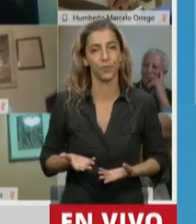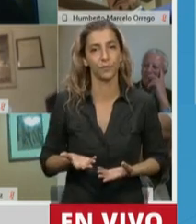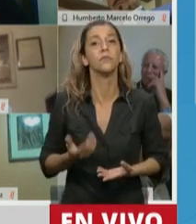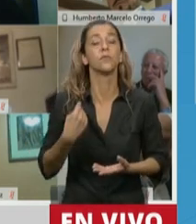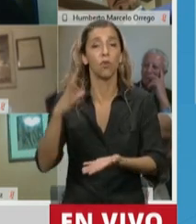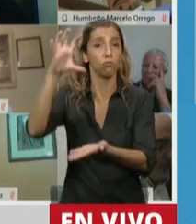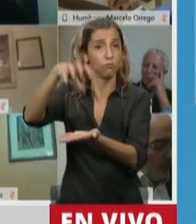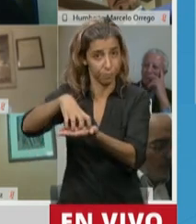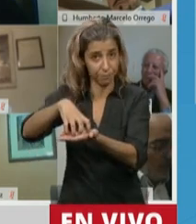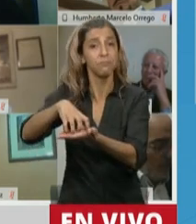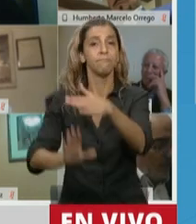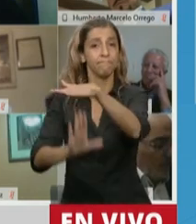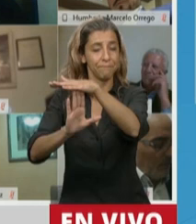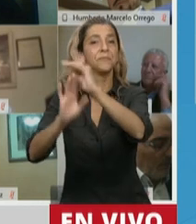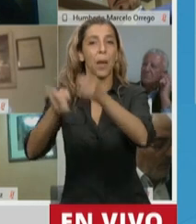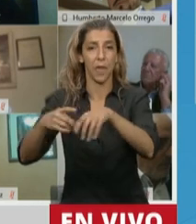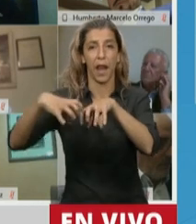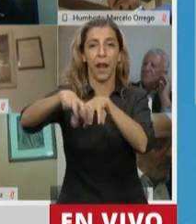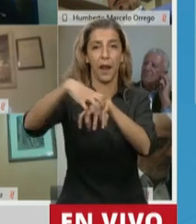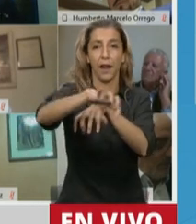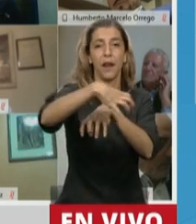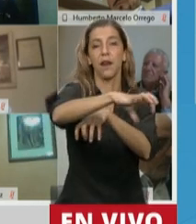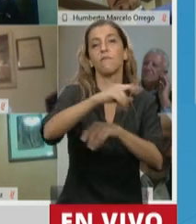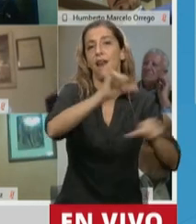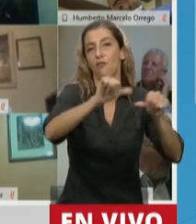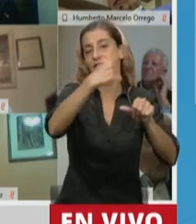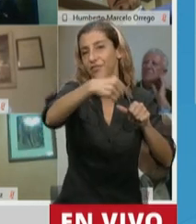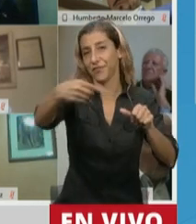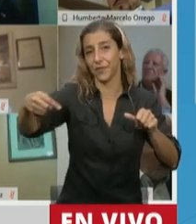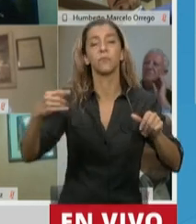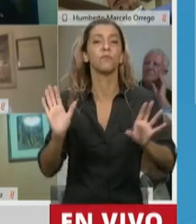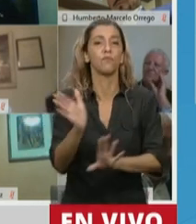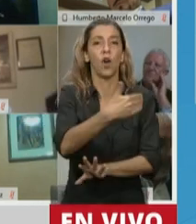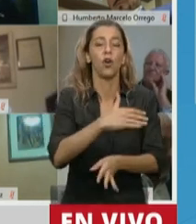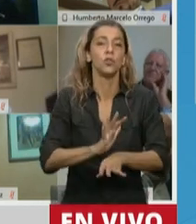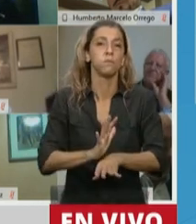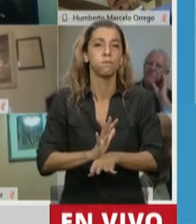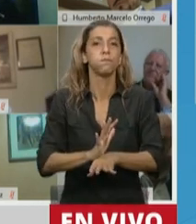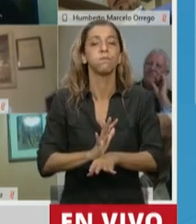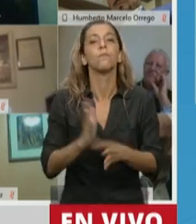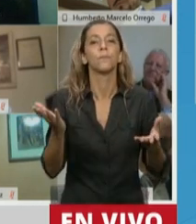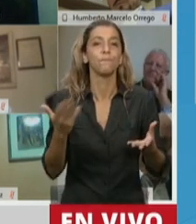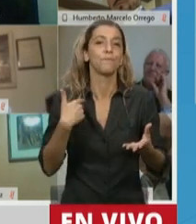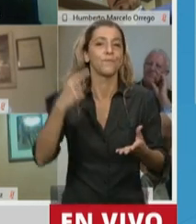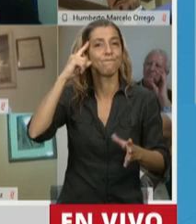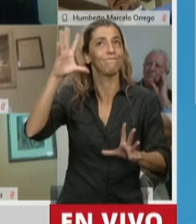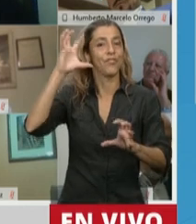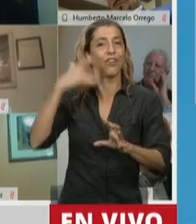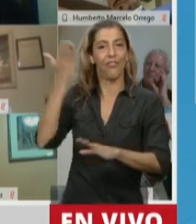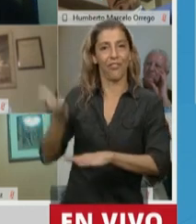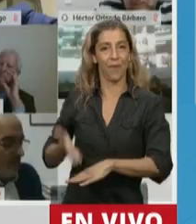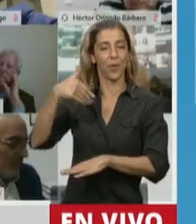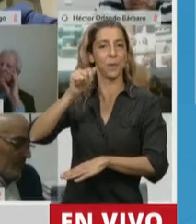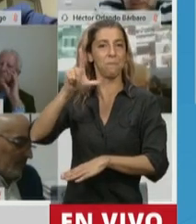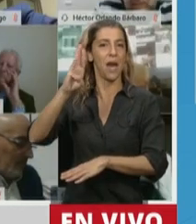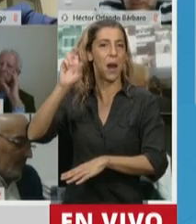grupo de laboratorios y especialmente bajo la denominación de aquella figura señera, el doctor Carlos